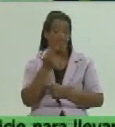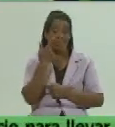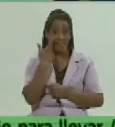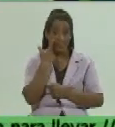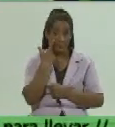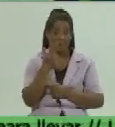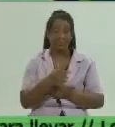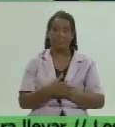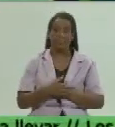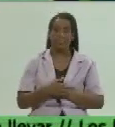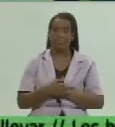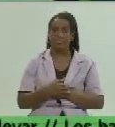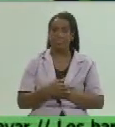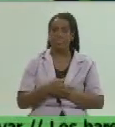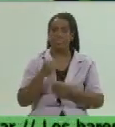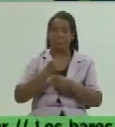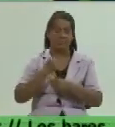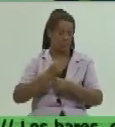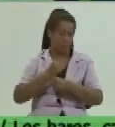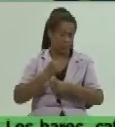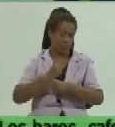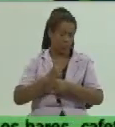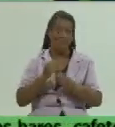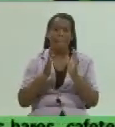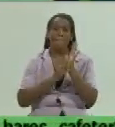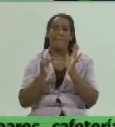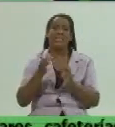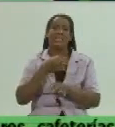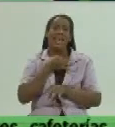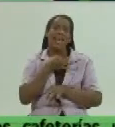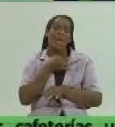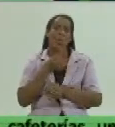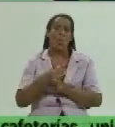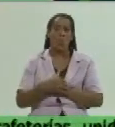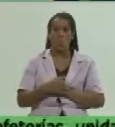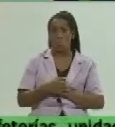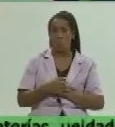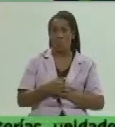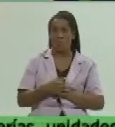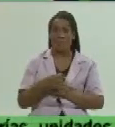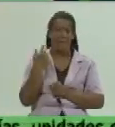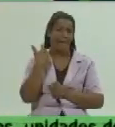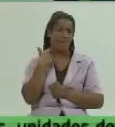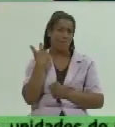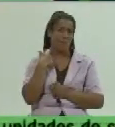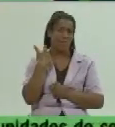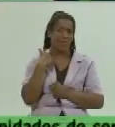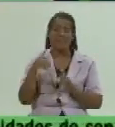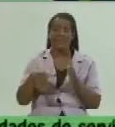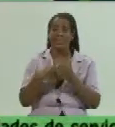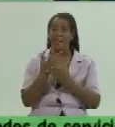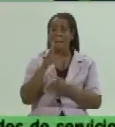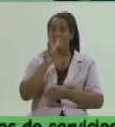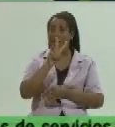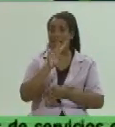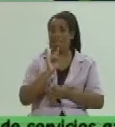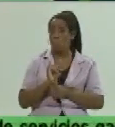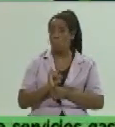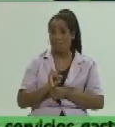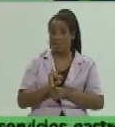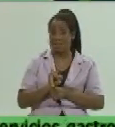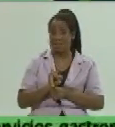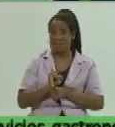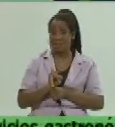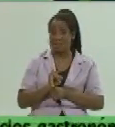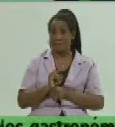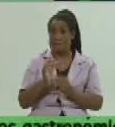se trabajó el mes de enero por un decreto que ya existía desde hacía varios años y el día 29 en la Gaceta en el mes